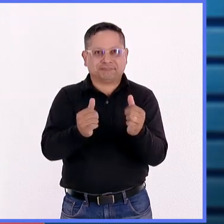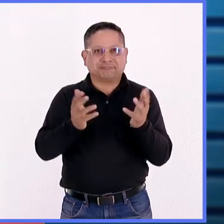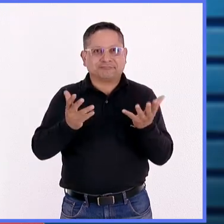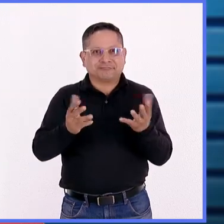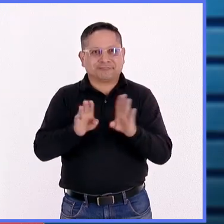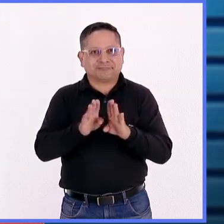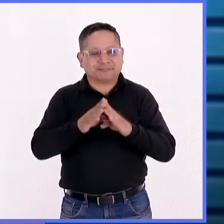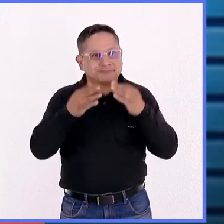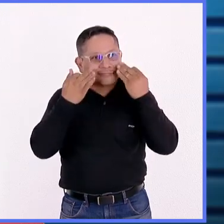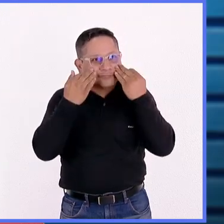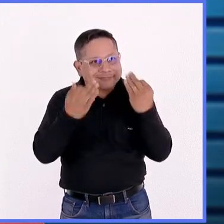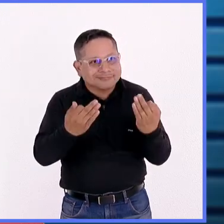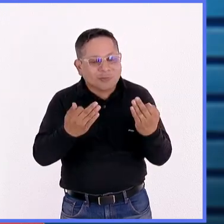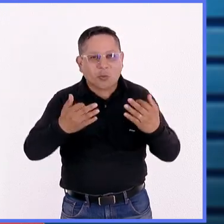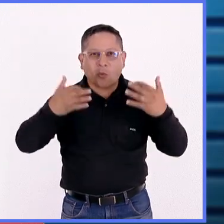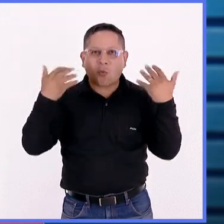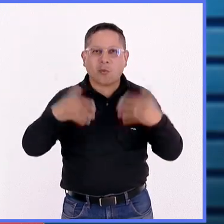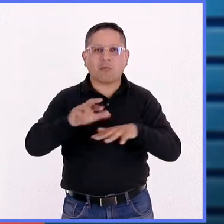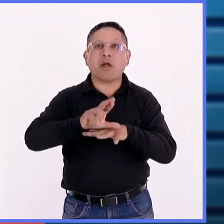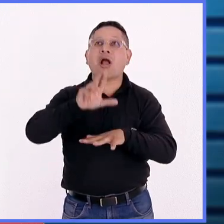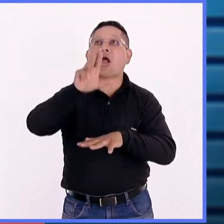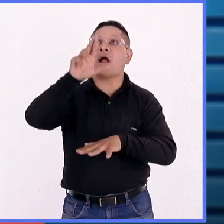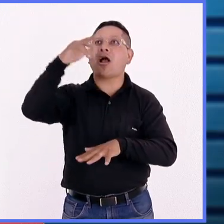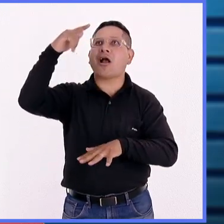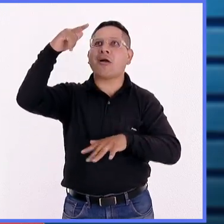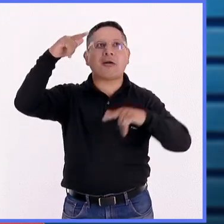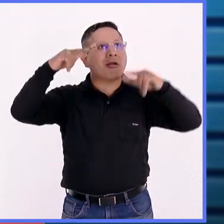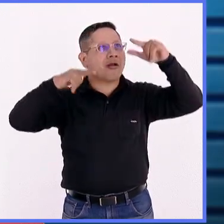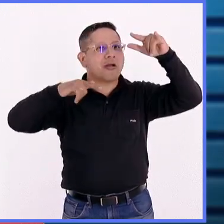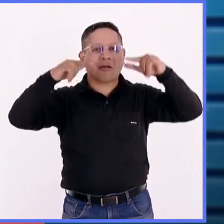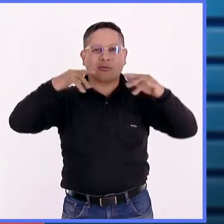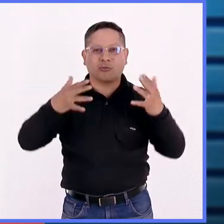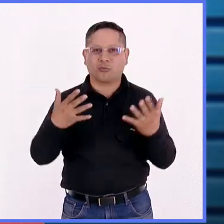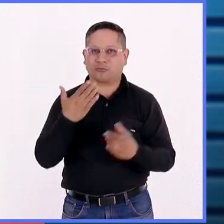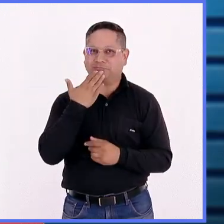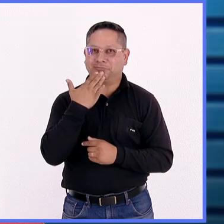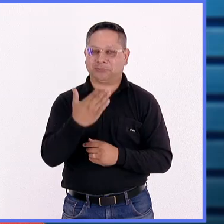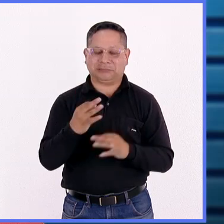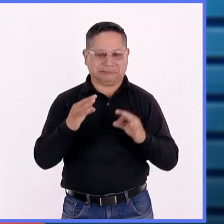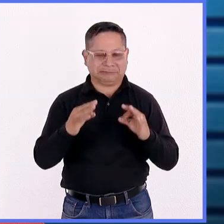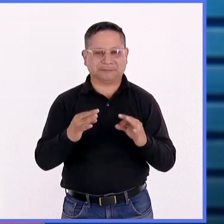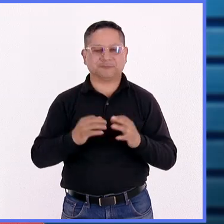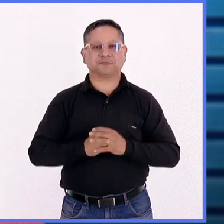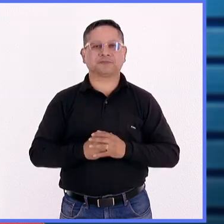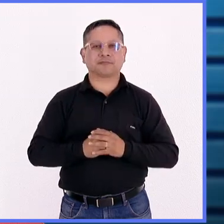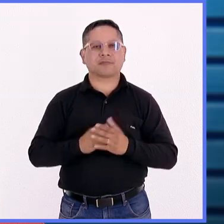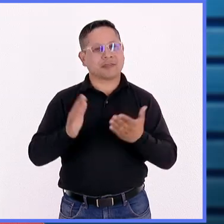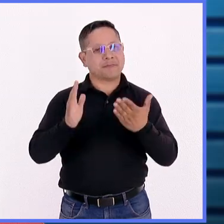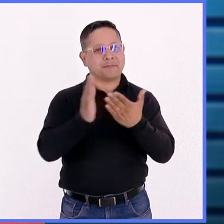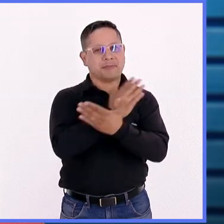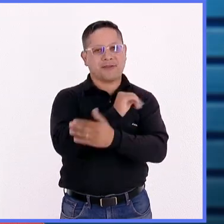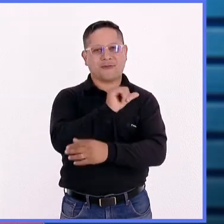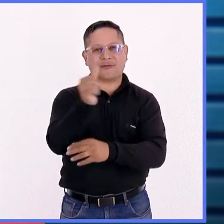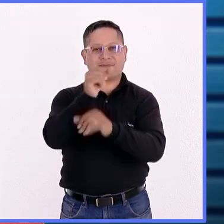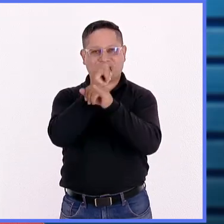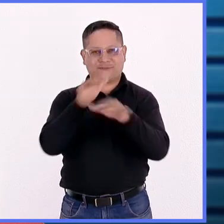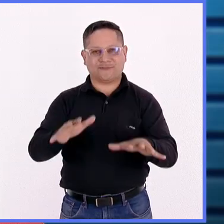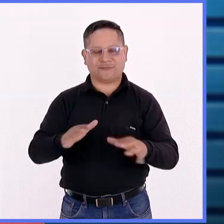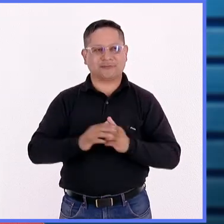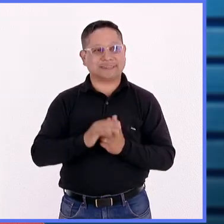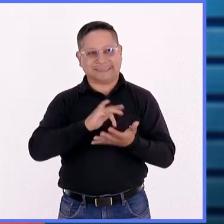como testigos, esta experiencia de los lanzamientos debe ser muy, muy emocionante. Estaremos atentos y vamos con otra información. Gracias, doctor.